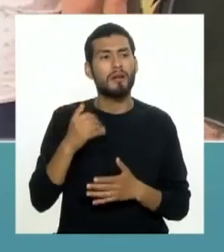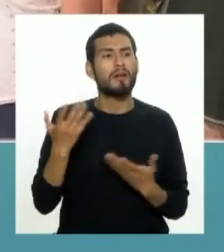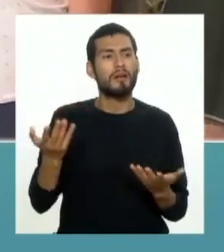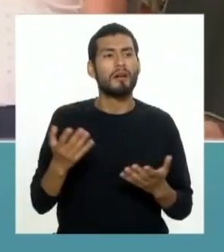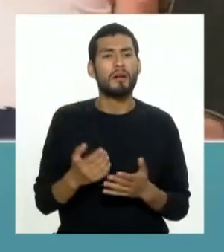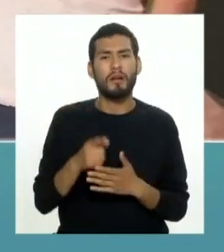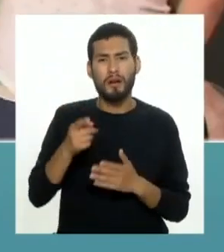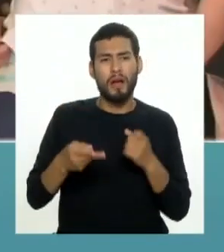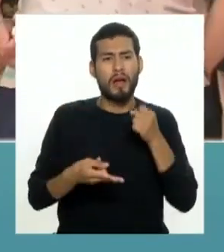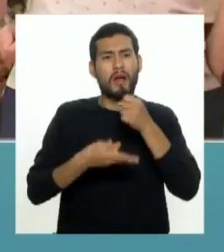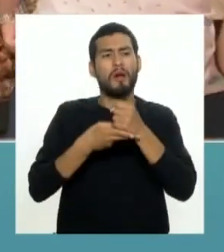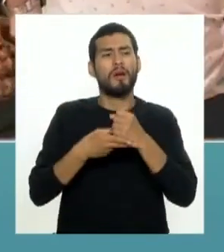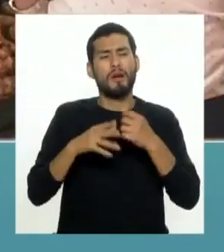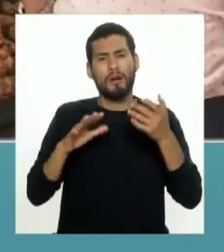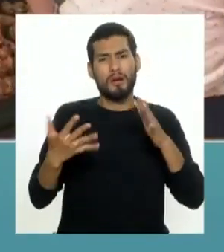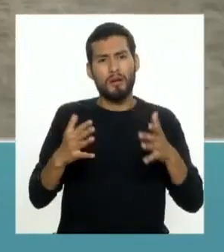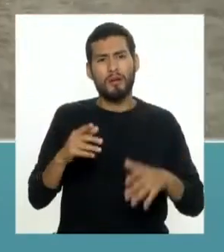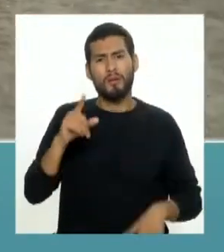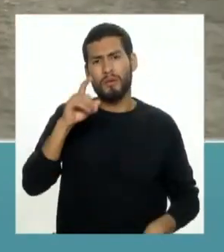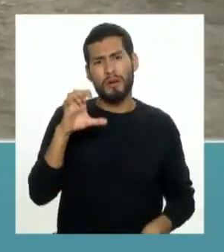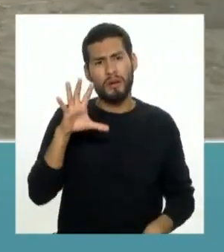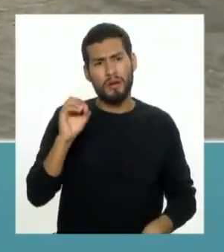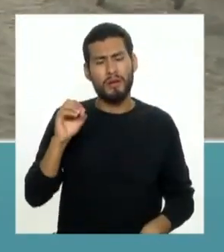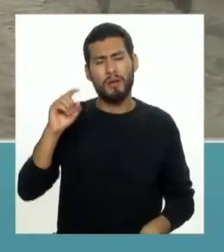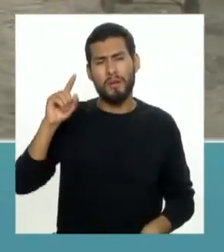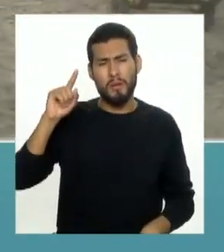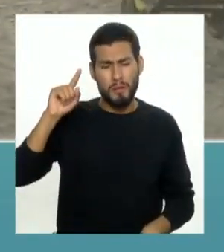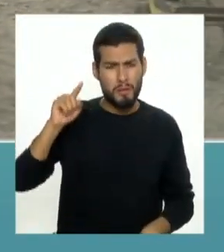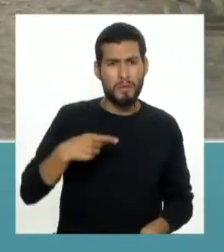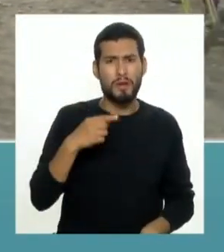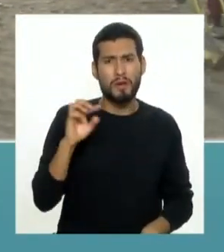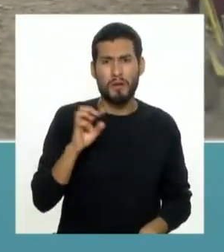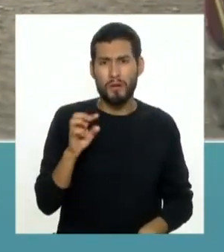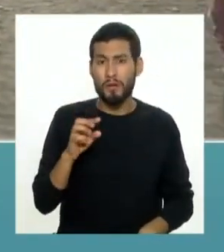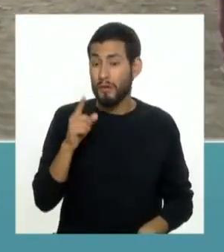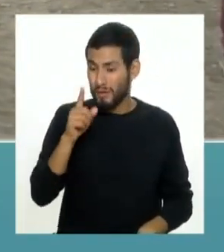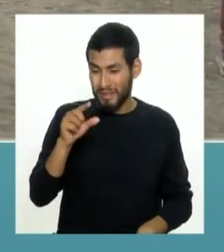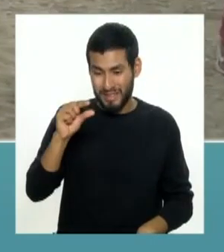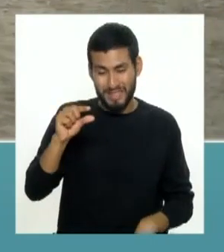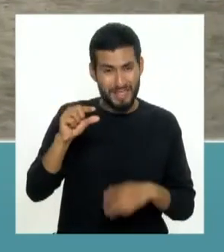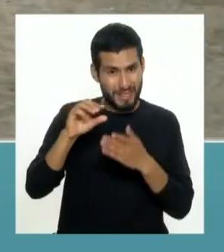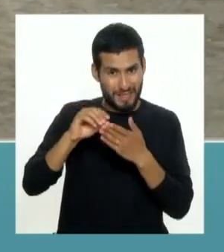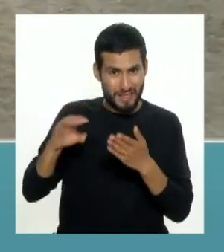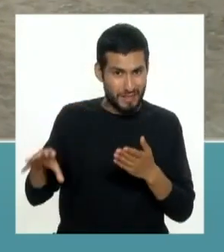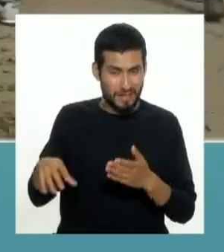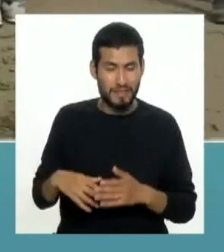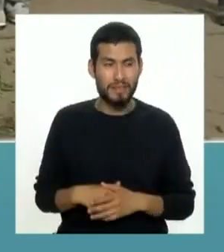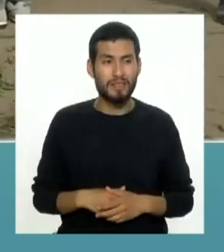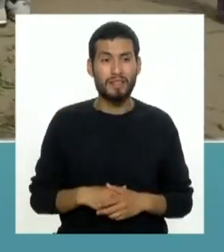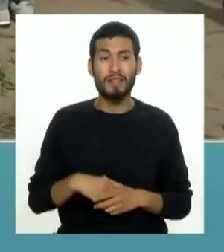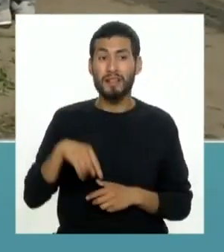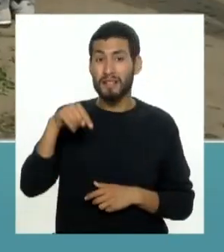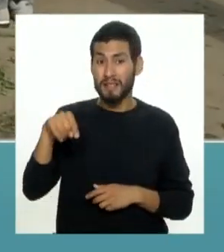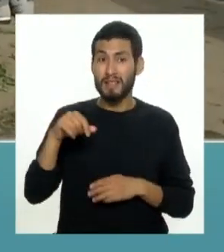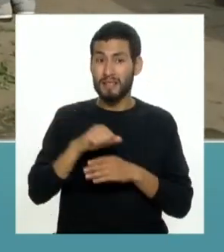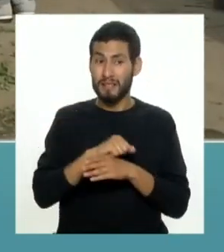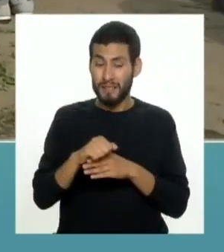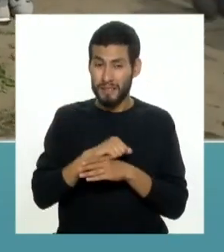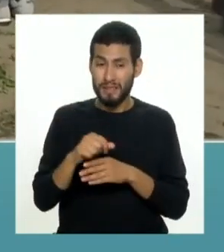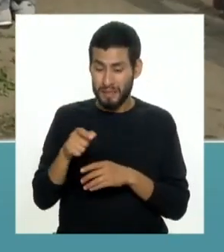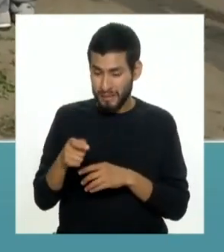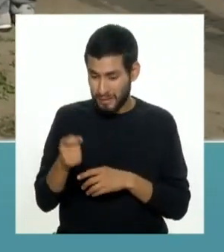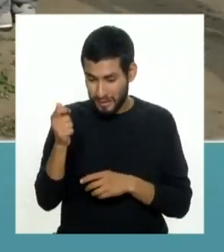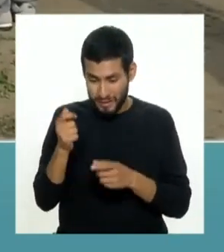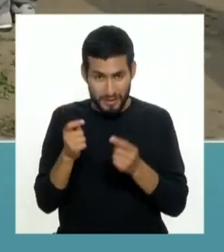un ahorro de aproximadamente 150 mil dólares solo por quitar la aceitunita entonces con esas prácticas de quitar